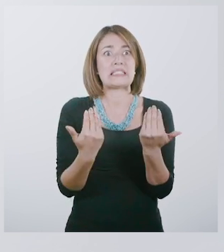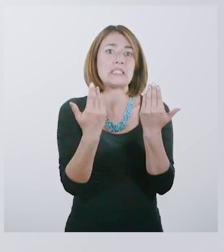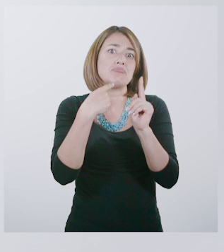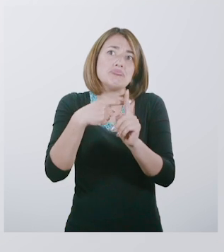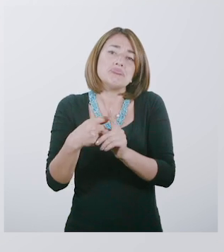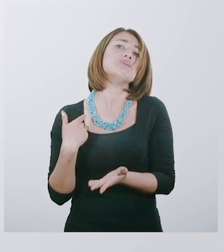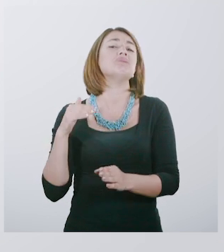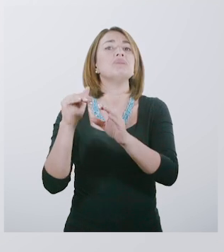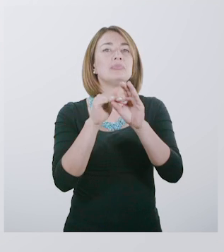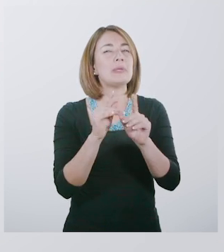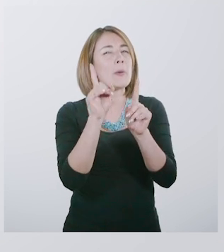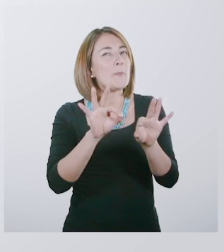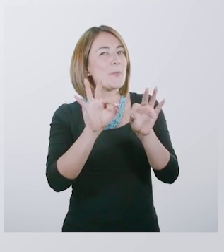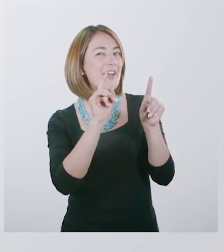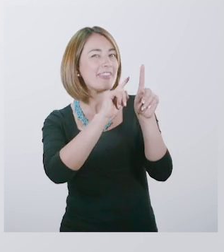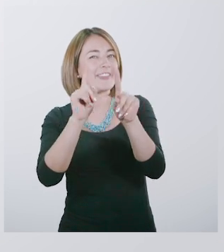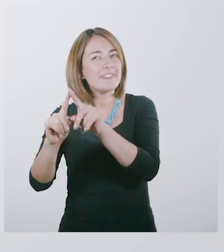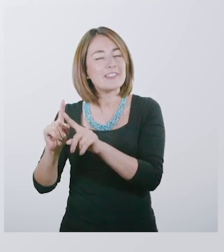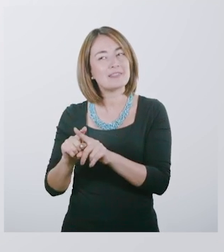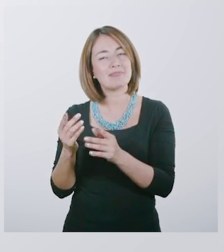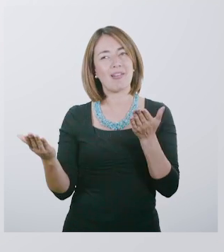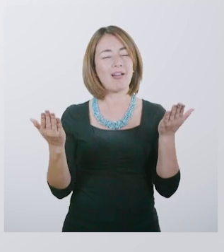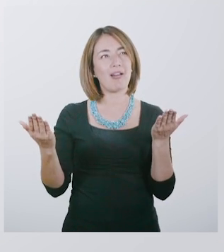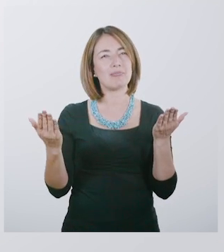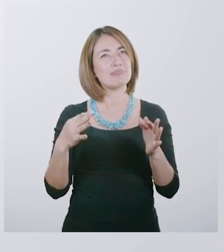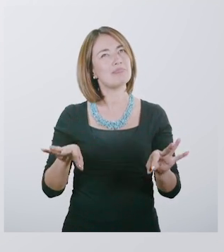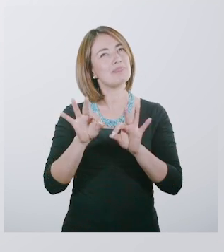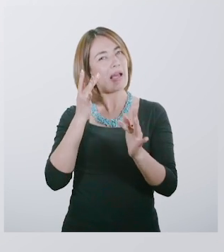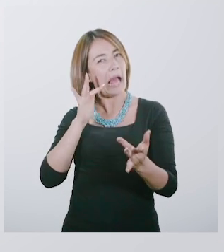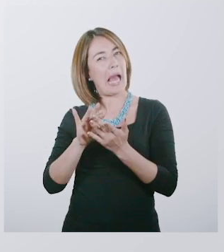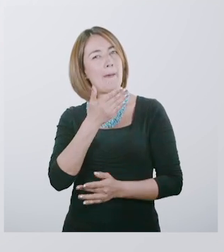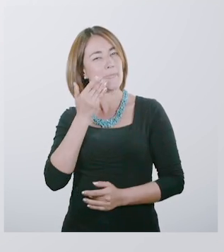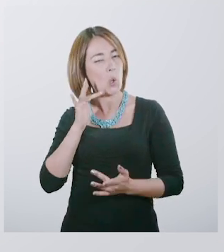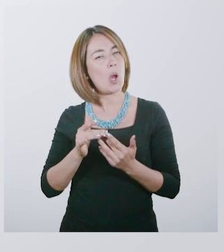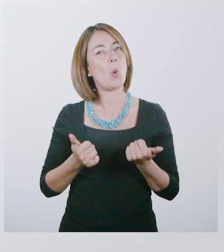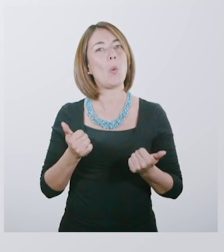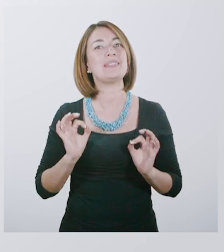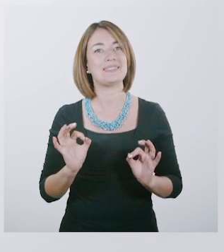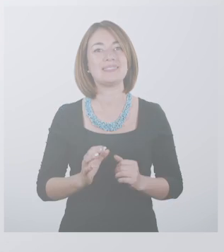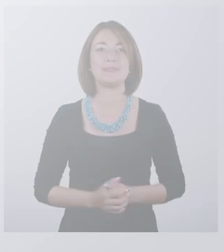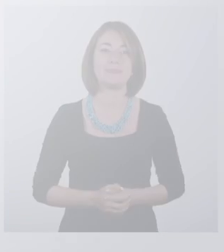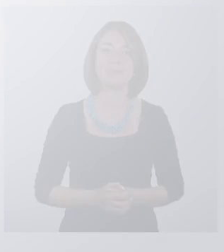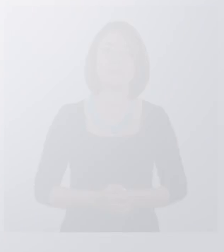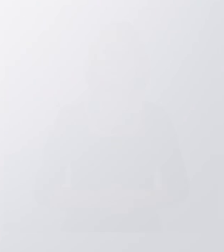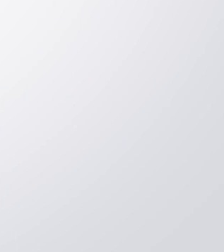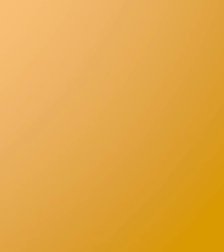financiera. Y aunque todas son válidas, conocer las diferencias entre una y otra le permitirá entender cuál es la mejor alternativa.